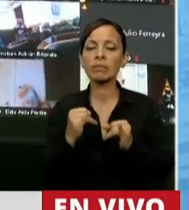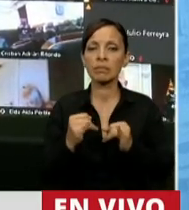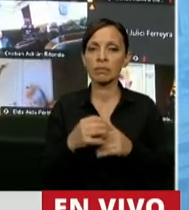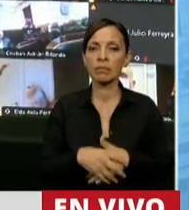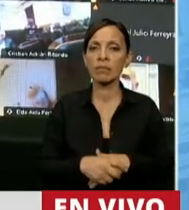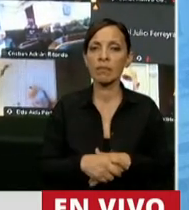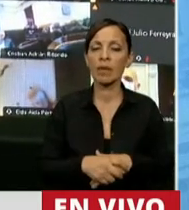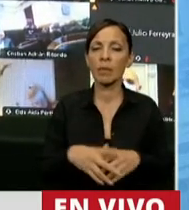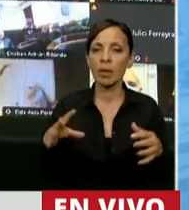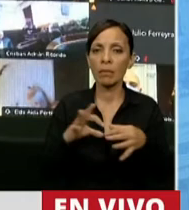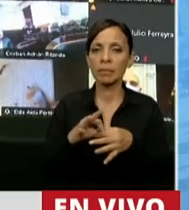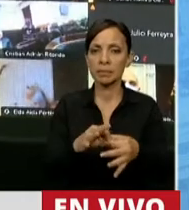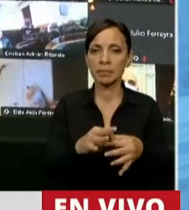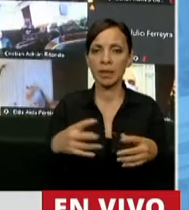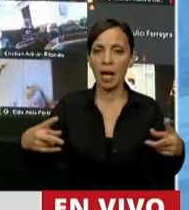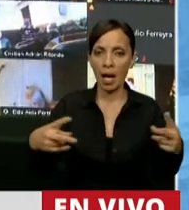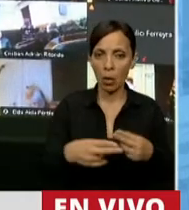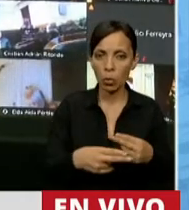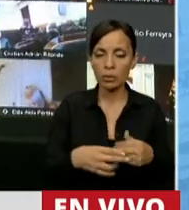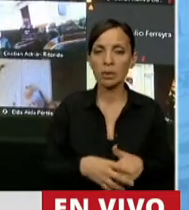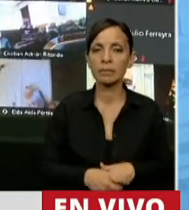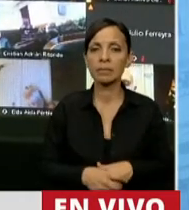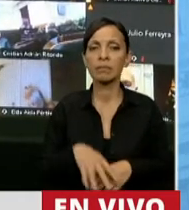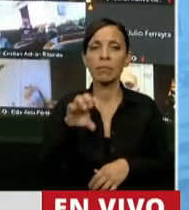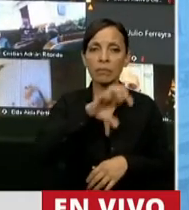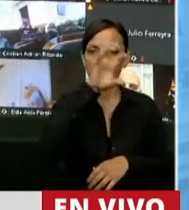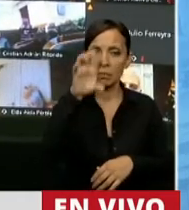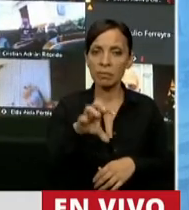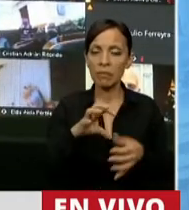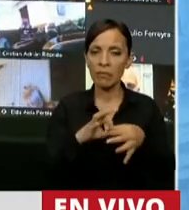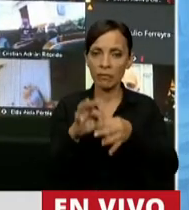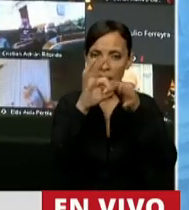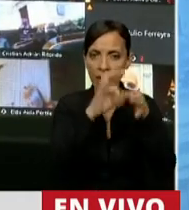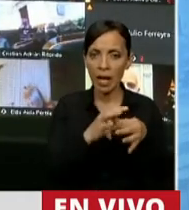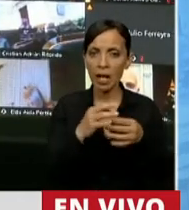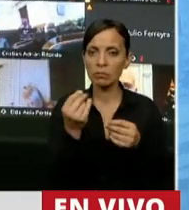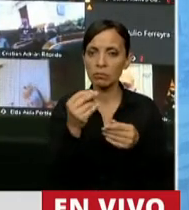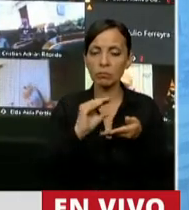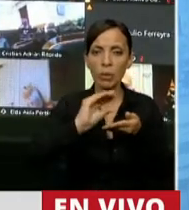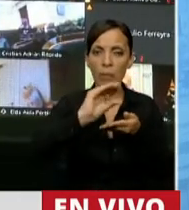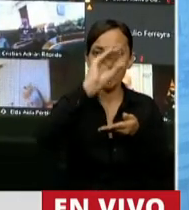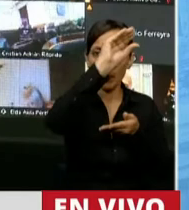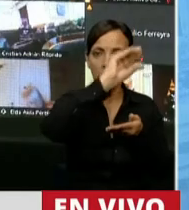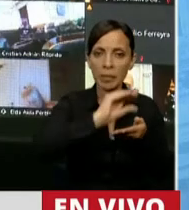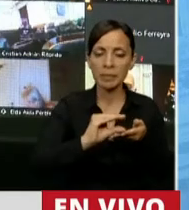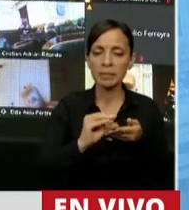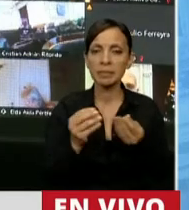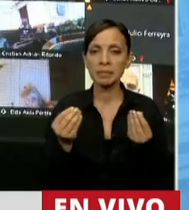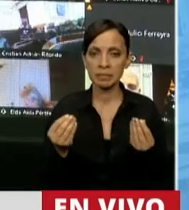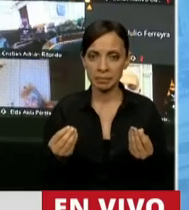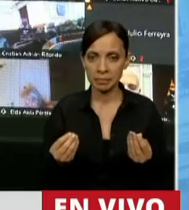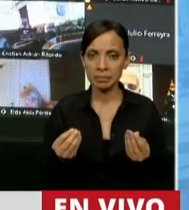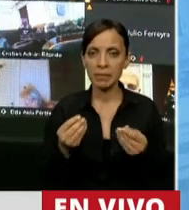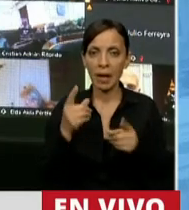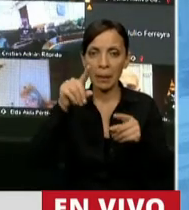corresponde a ajuste equitativo y federal distribución de los recursos económicos. Para conseguir de esta manera, presidente,